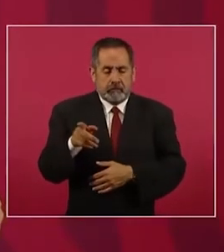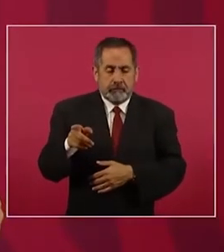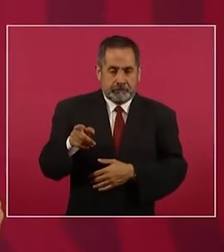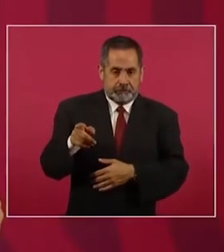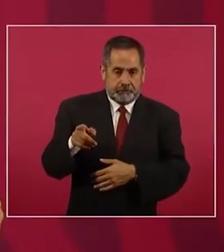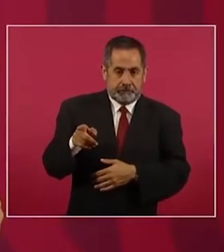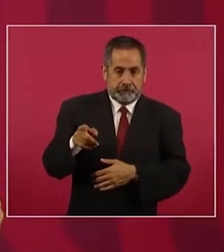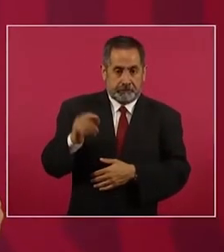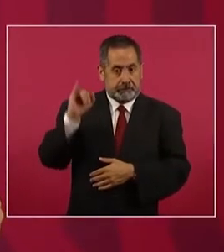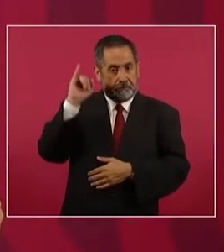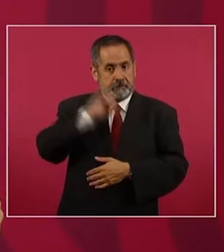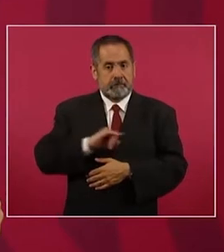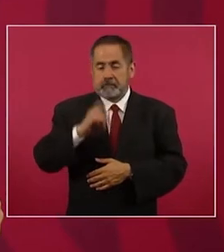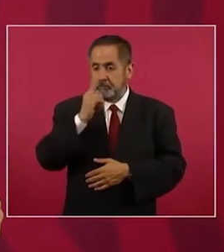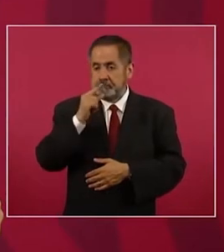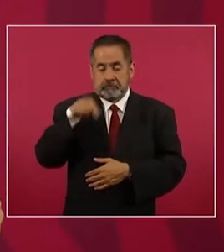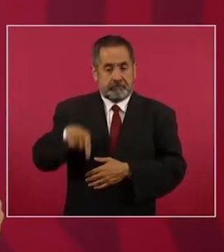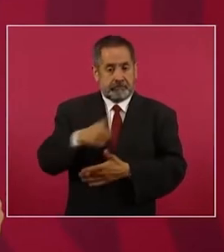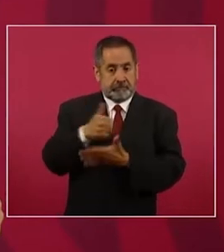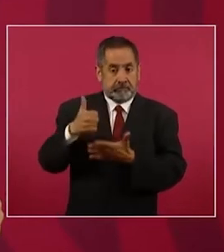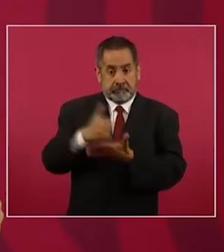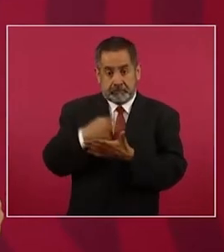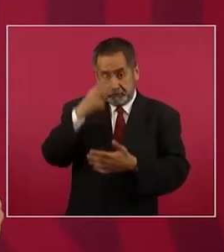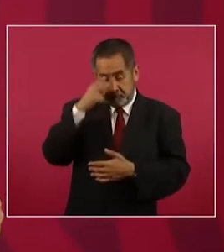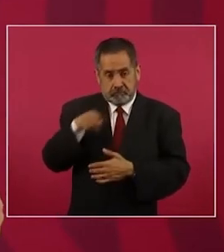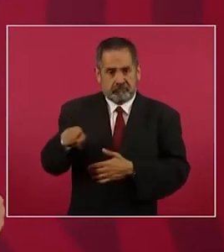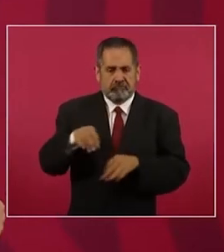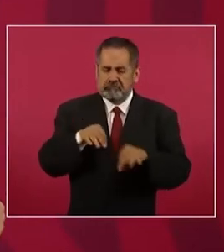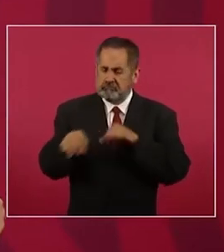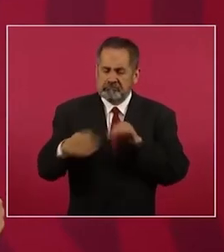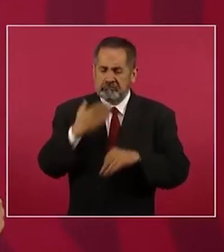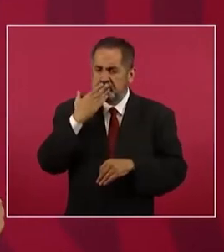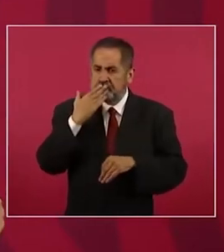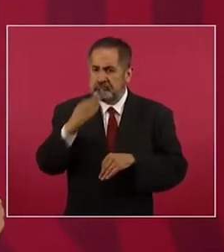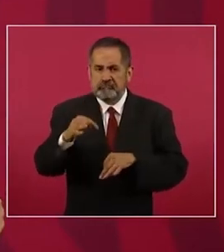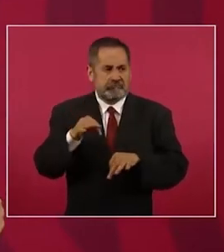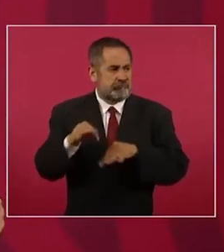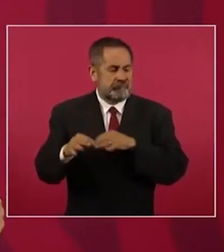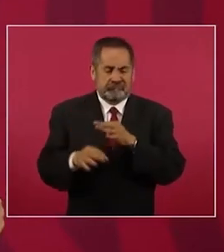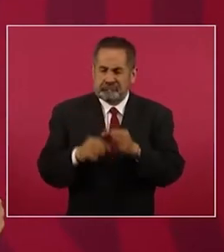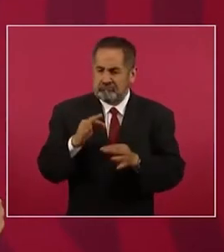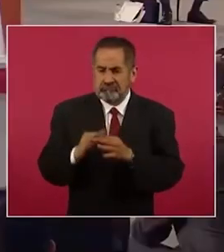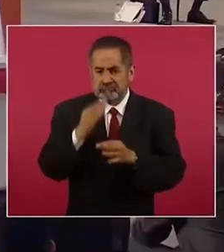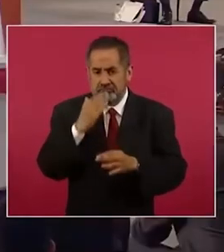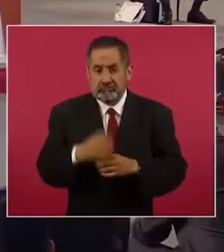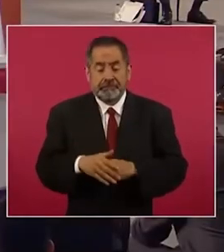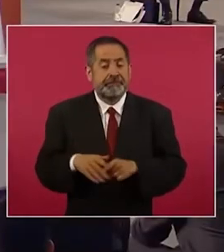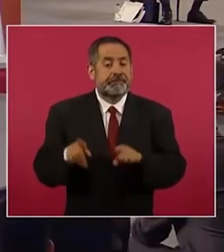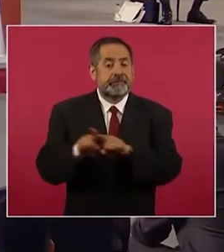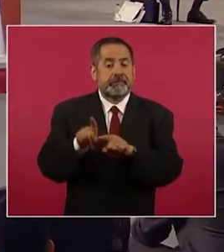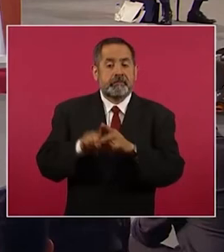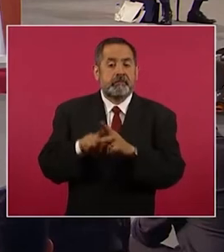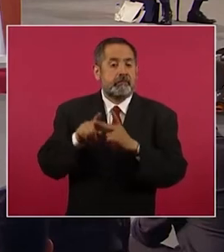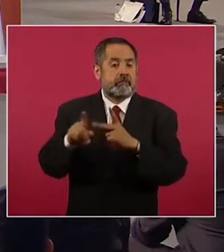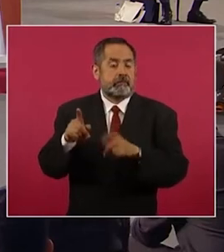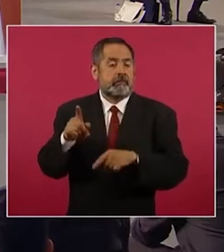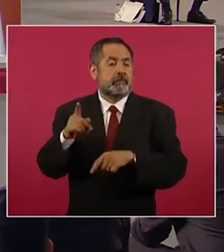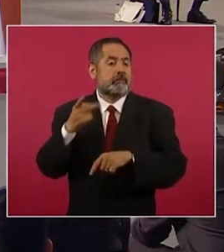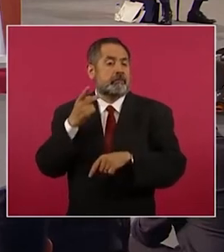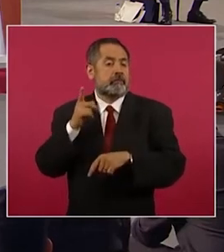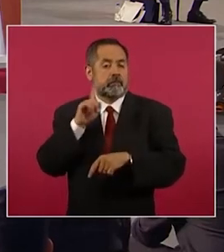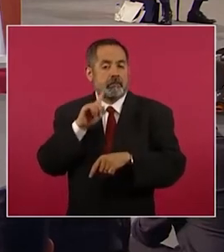jefe de la policía de la ciudad de México está haciendo un buen trabajo y lo mismo la procuradora